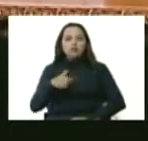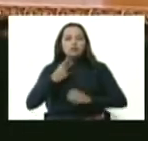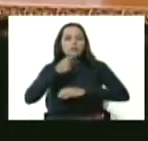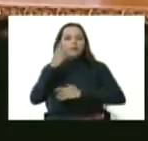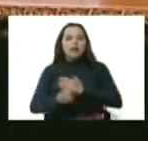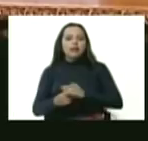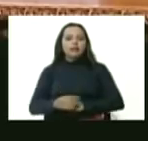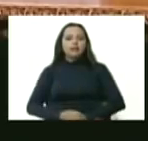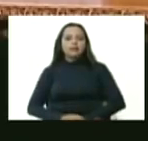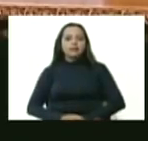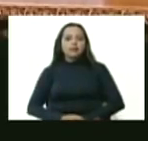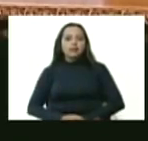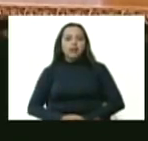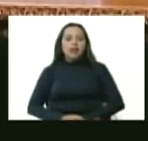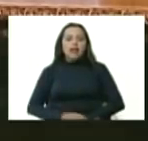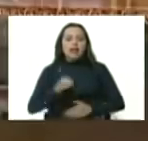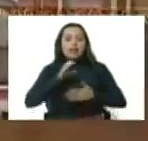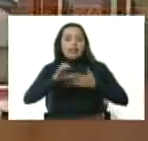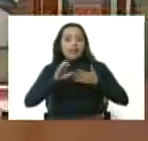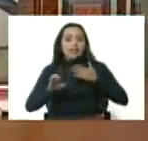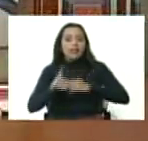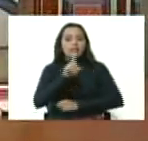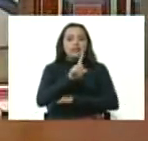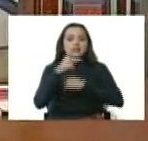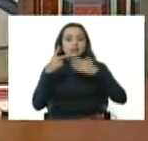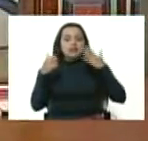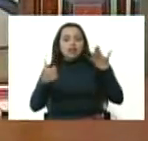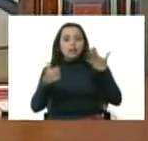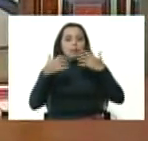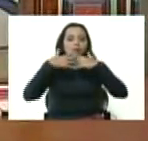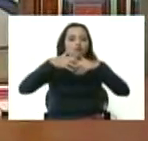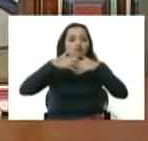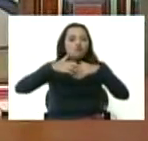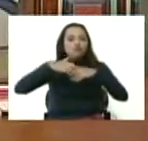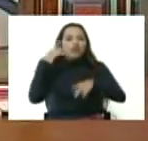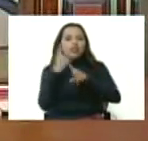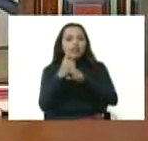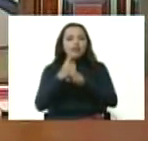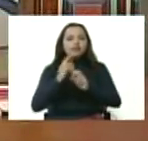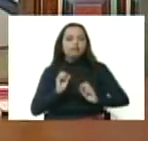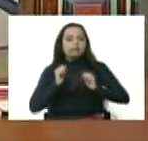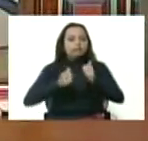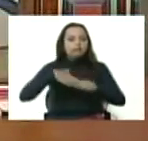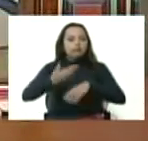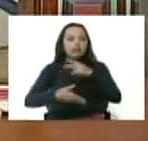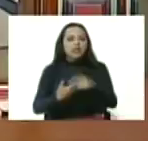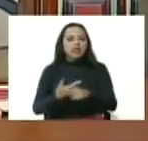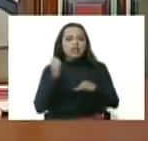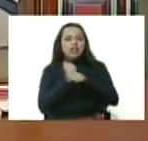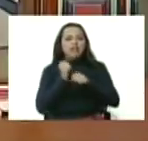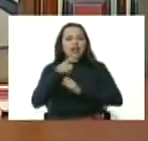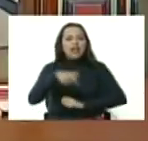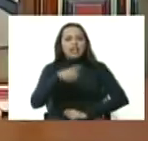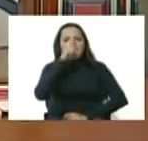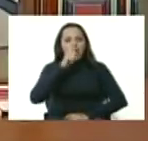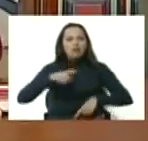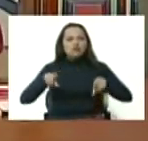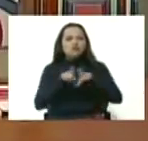que la estrategia de los 16 motores siga avanzando pero que funcione este año como nunca antes